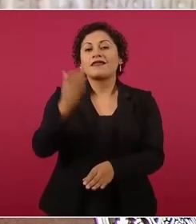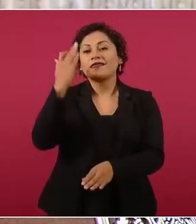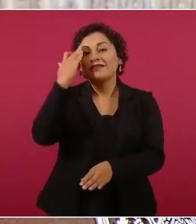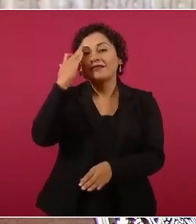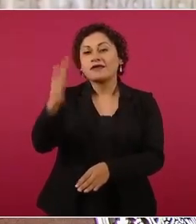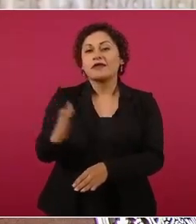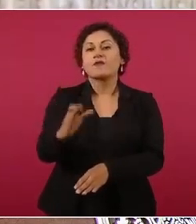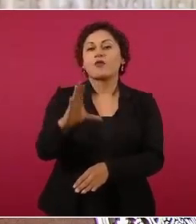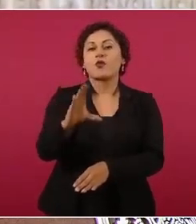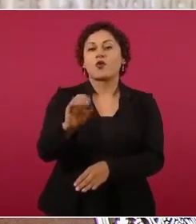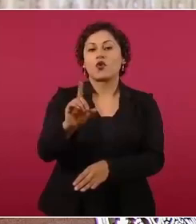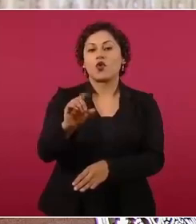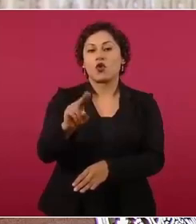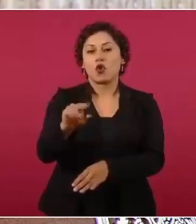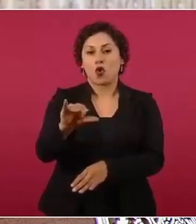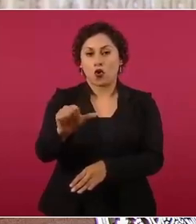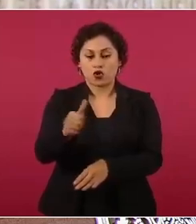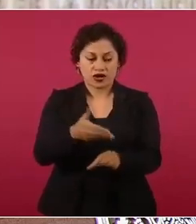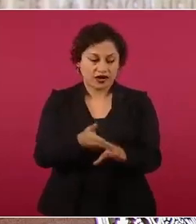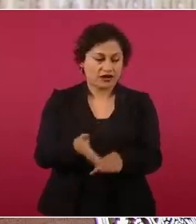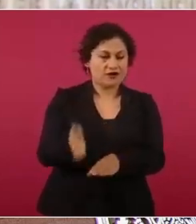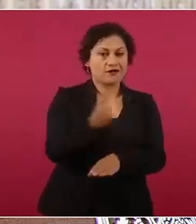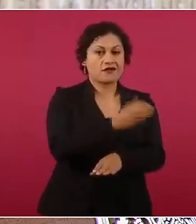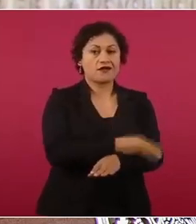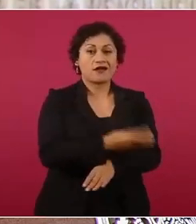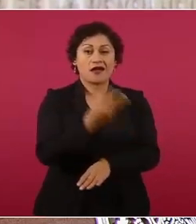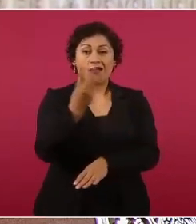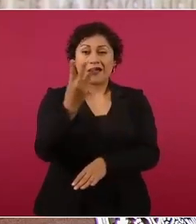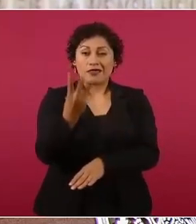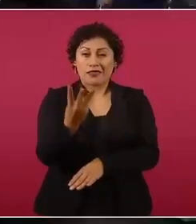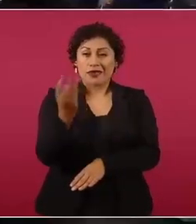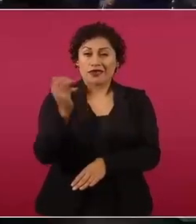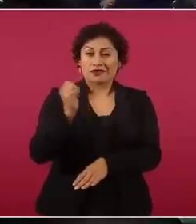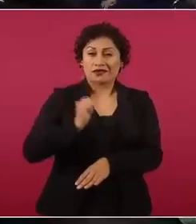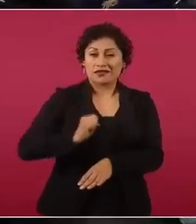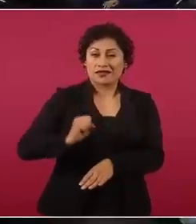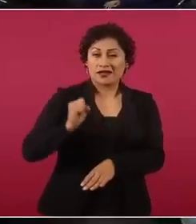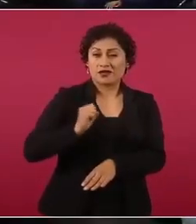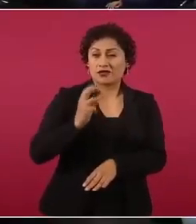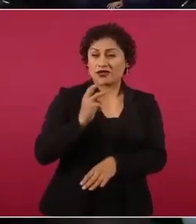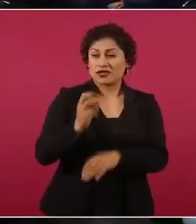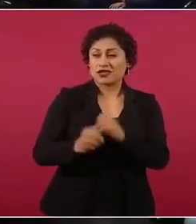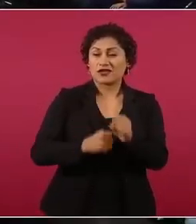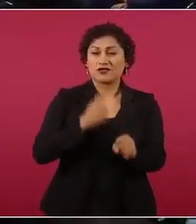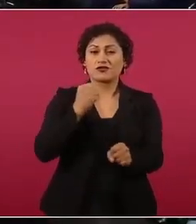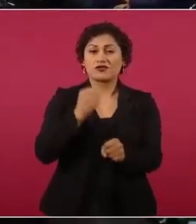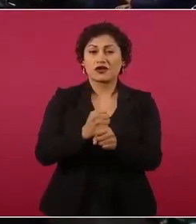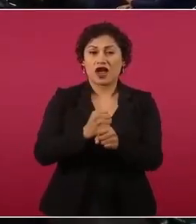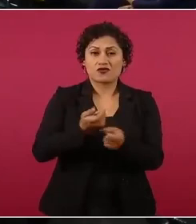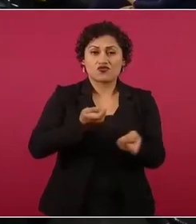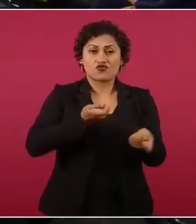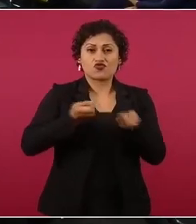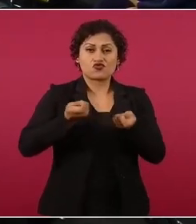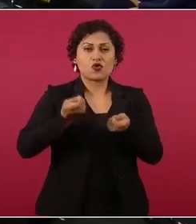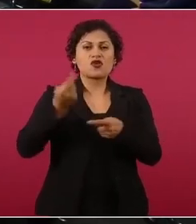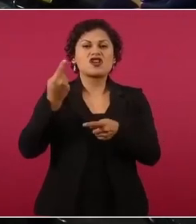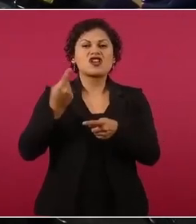que en los tres siglos de dominación española en México